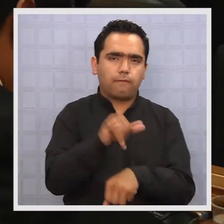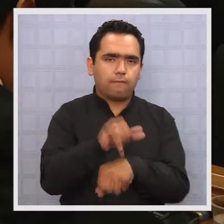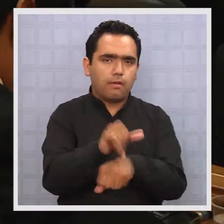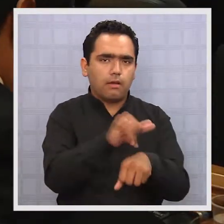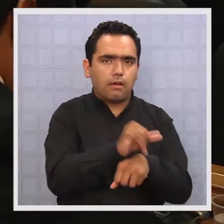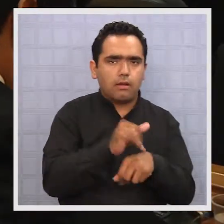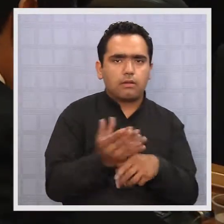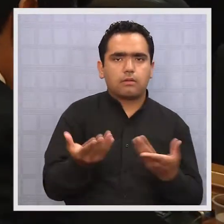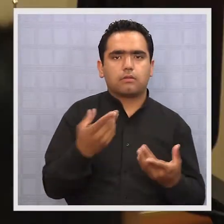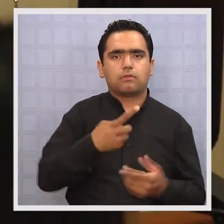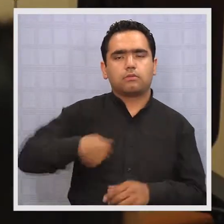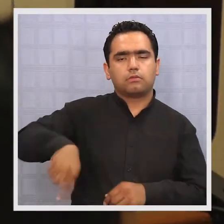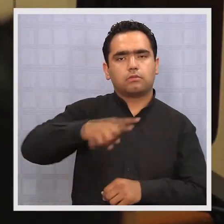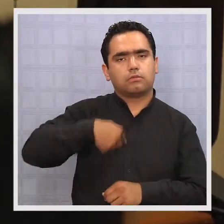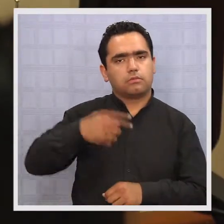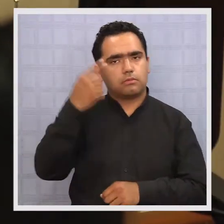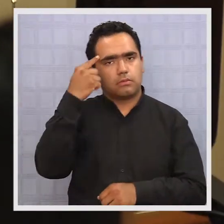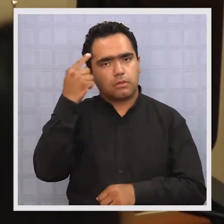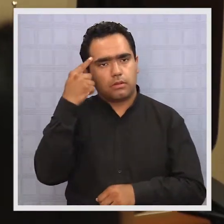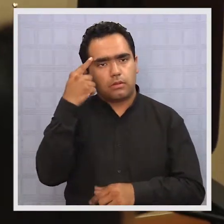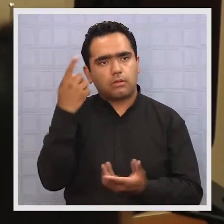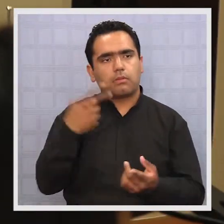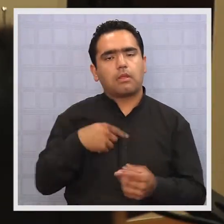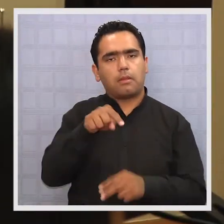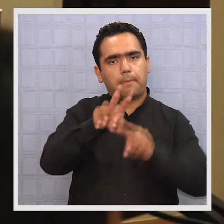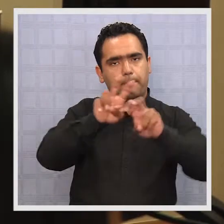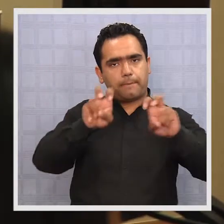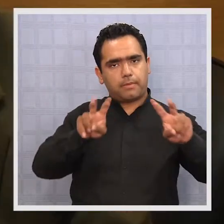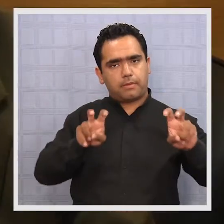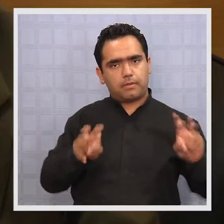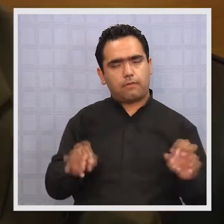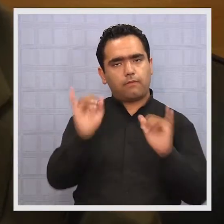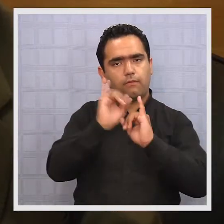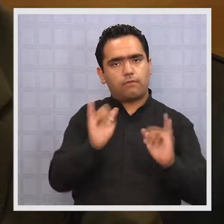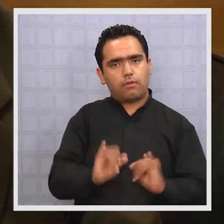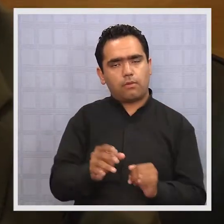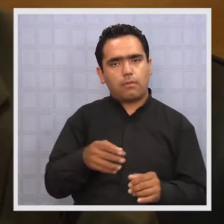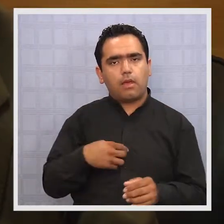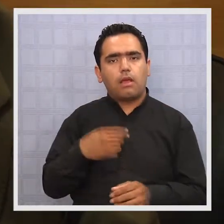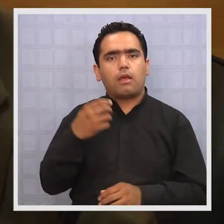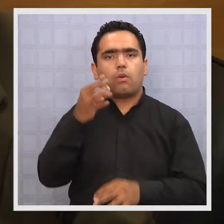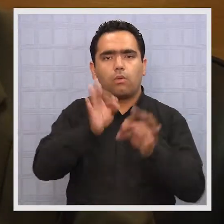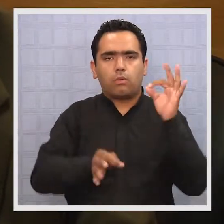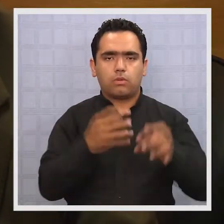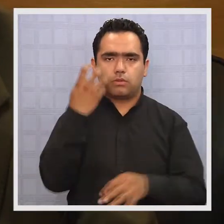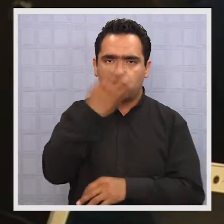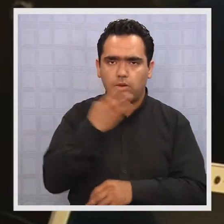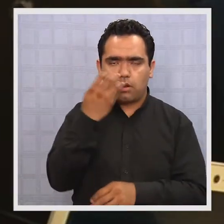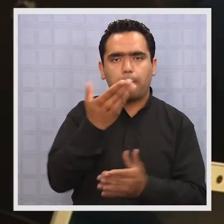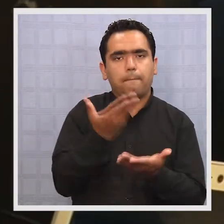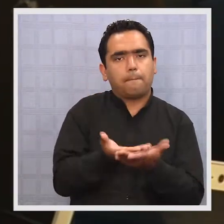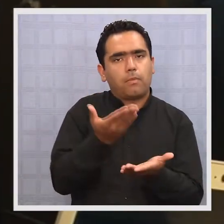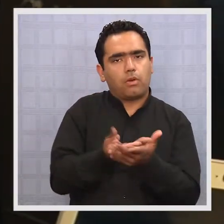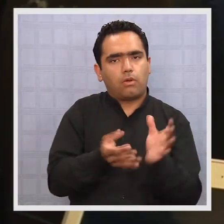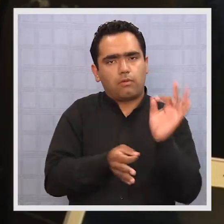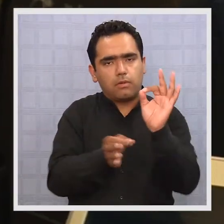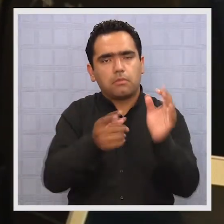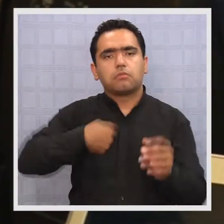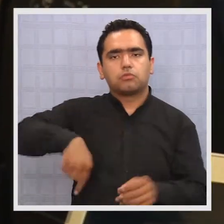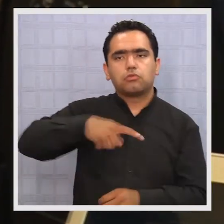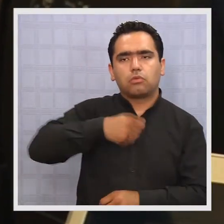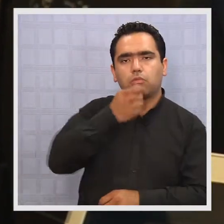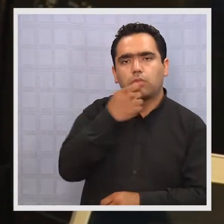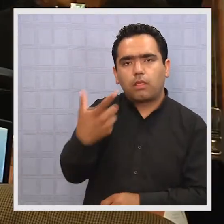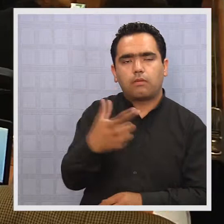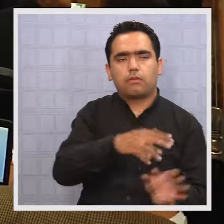cohechos, son ilícites, por lo tanto pensamos que el mérito de la investigación y la forma como se da el juicio oral va a ir probándole al tribunal lo que nosotros